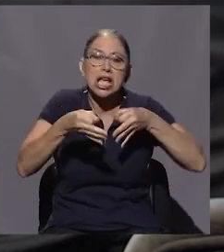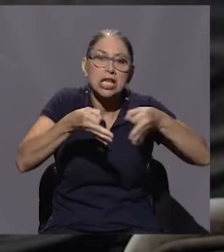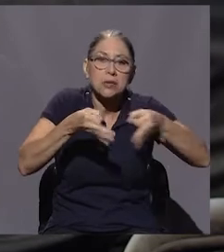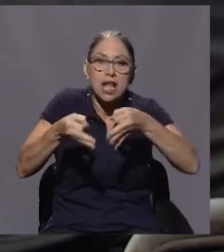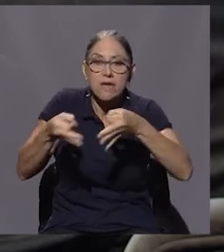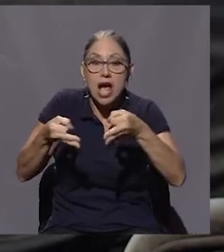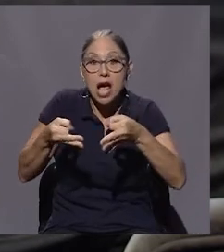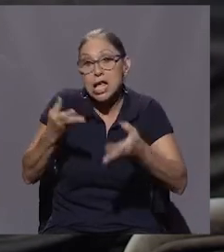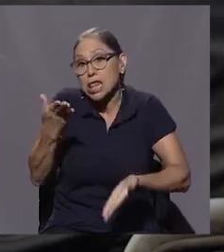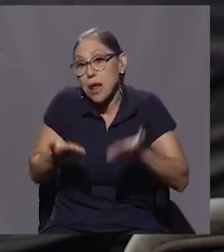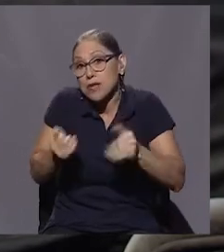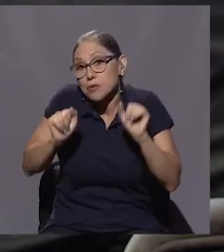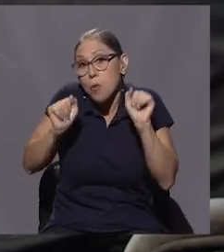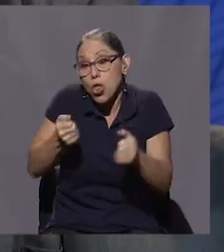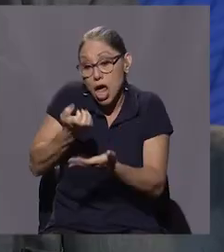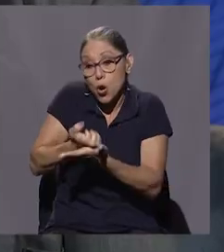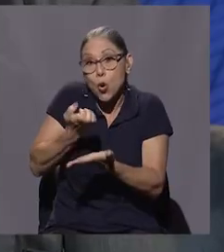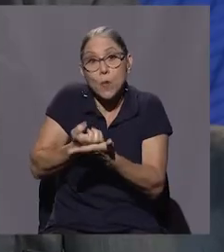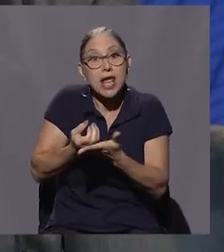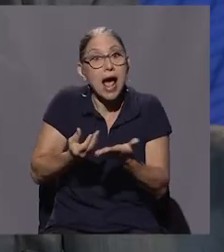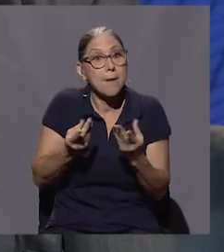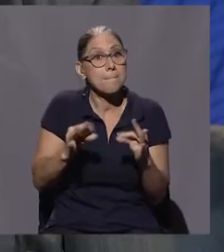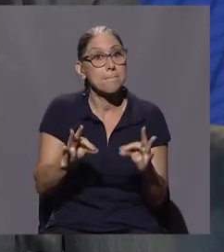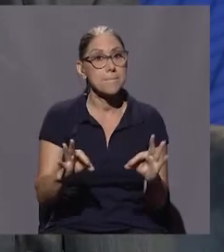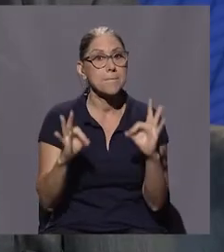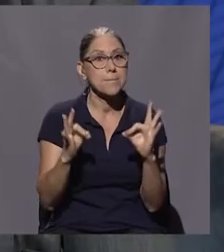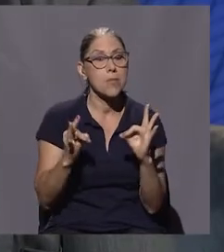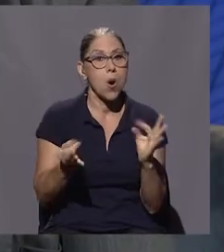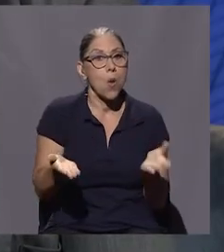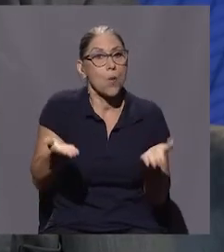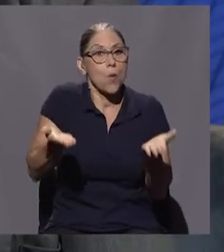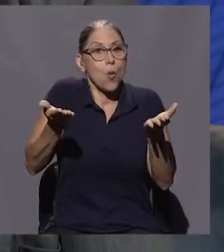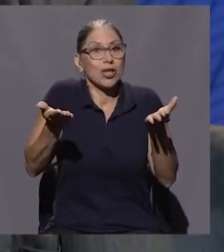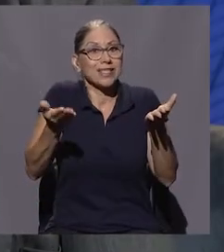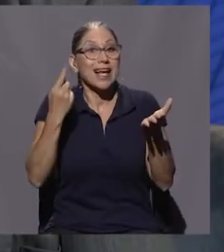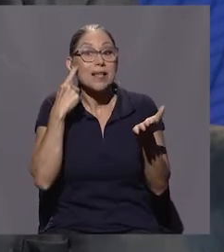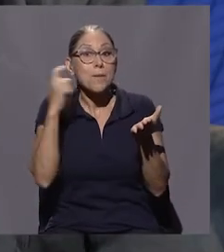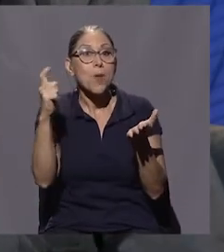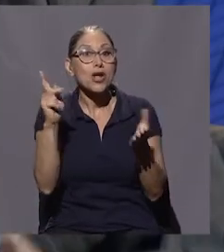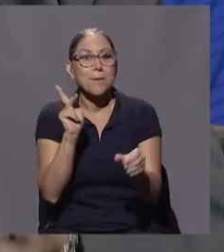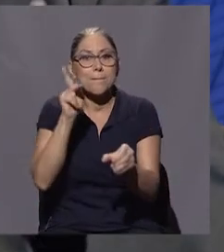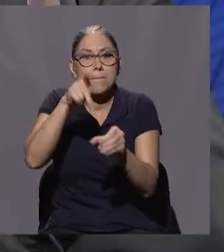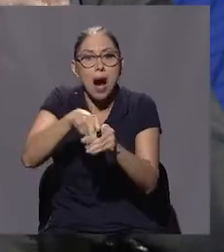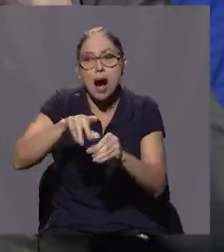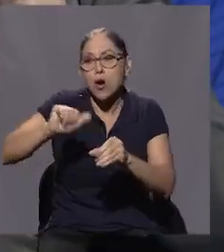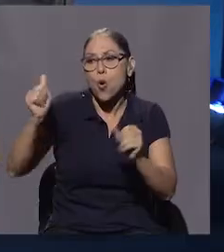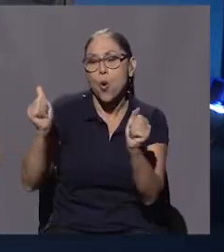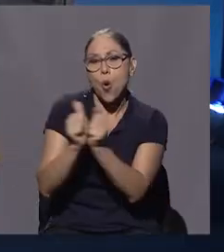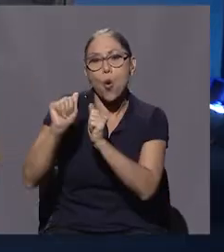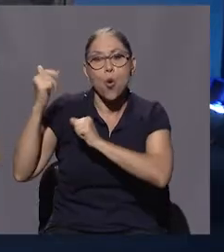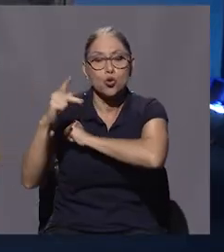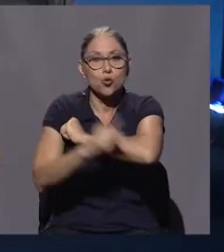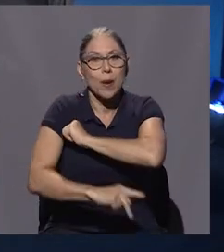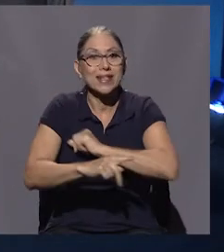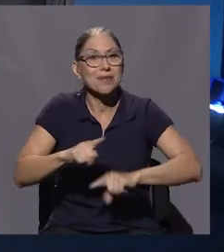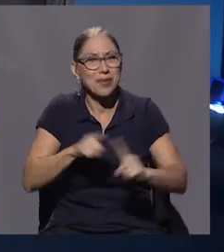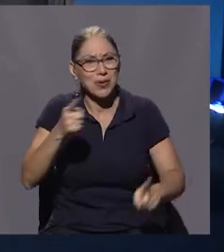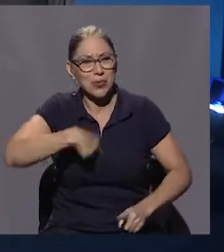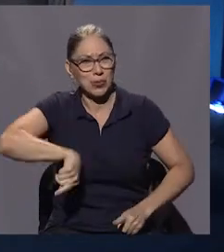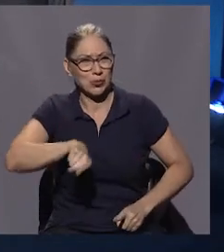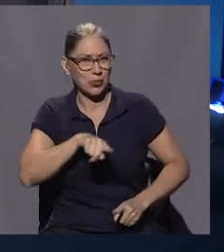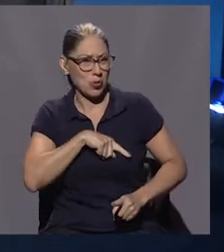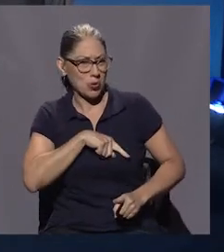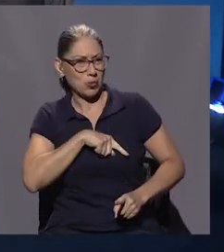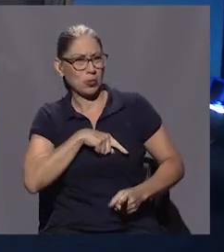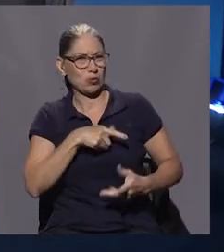economía podía potenciarse por estar jugando en las grandes ligas. Pues resulta que si somos de media tabla,